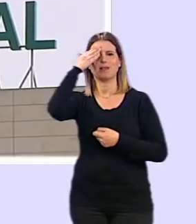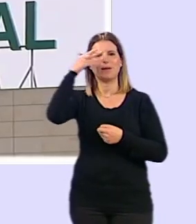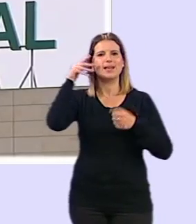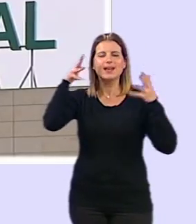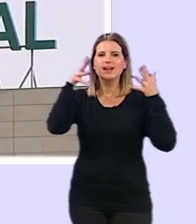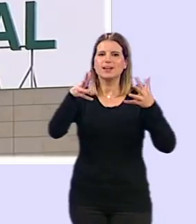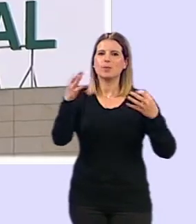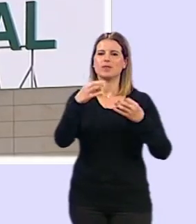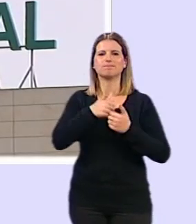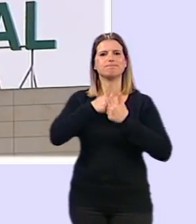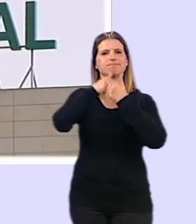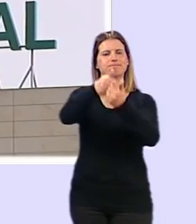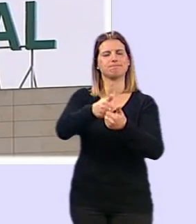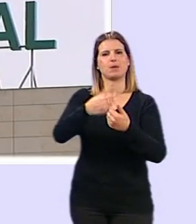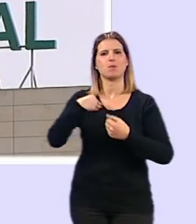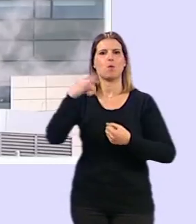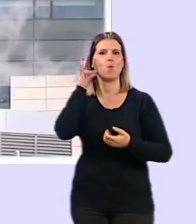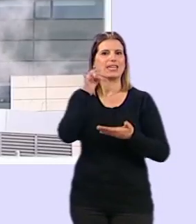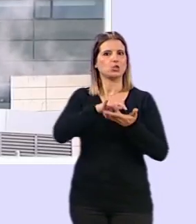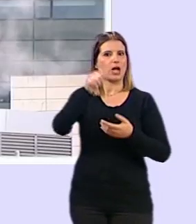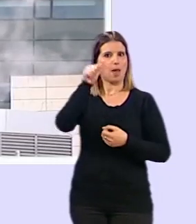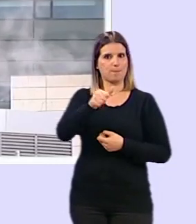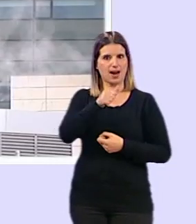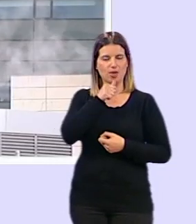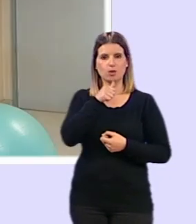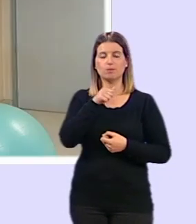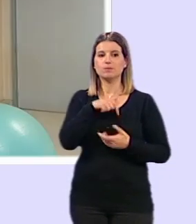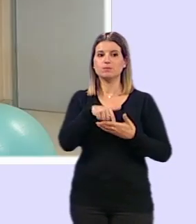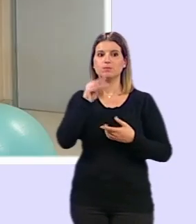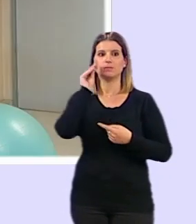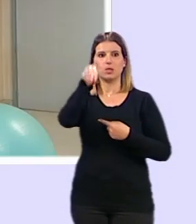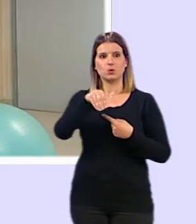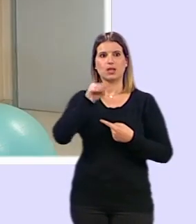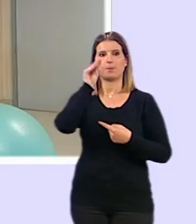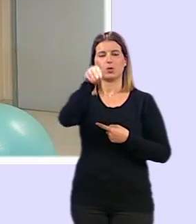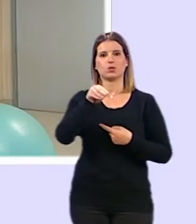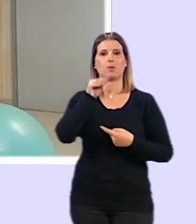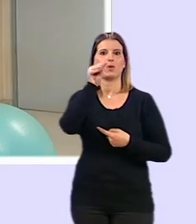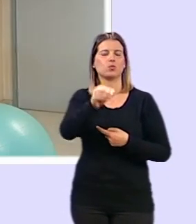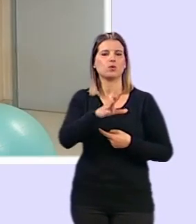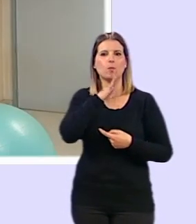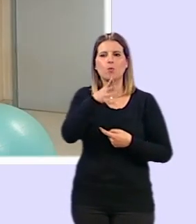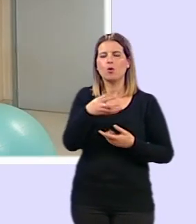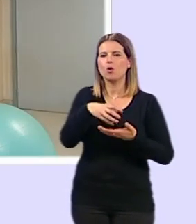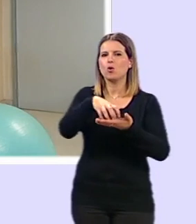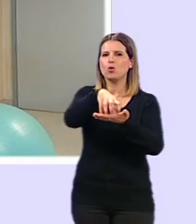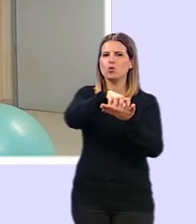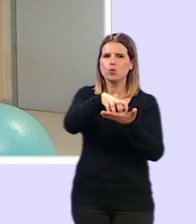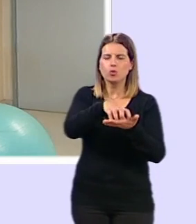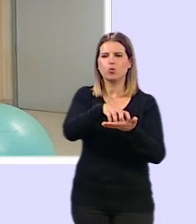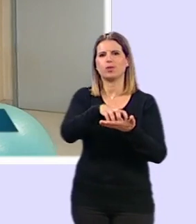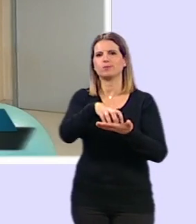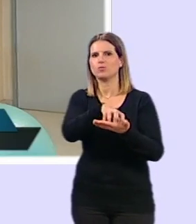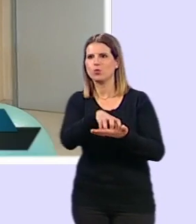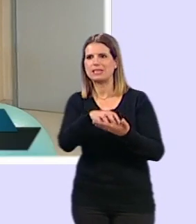que deben seguir las mujeres durante su embarazo Ante vuestra pregunta recurrente por la duda que os crea el